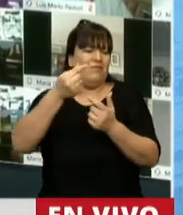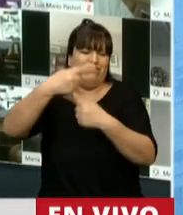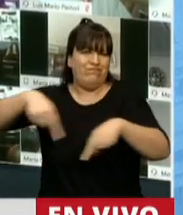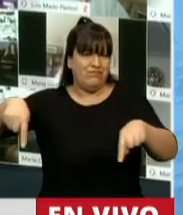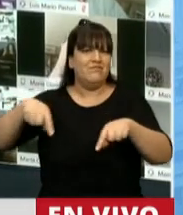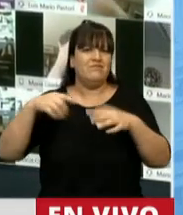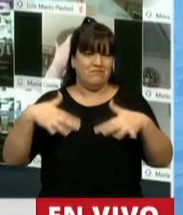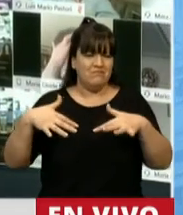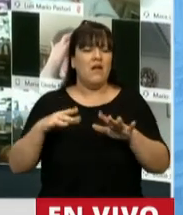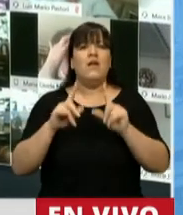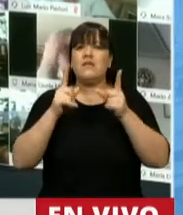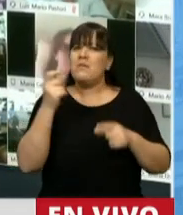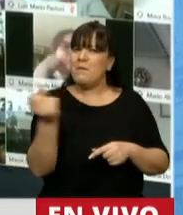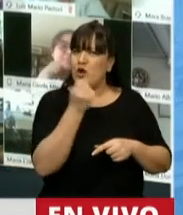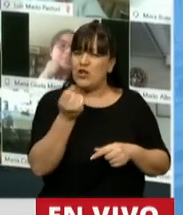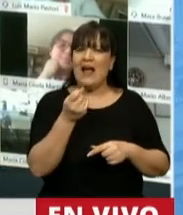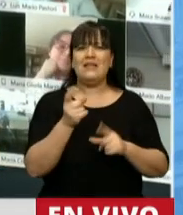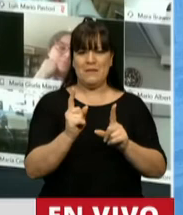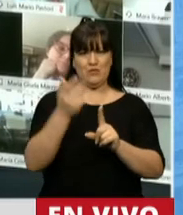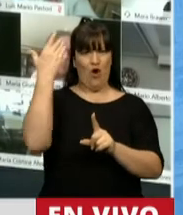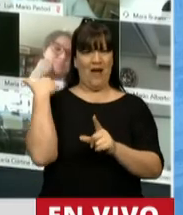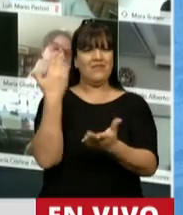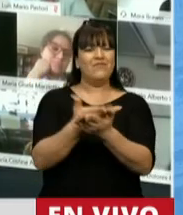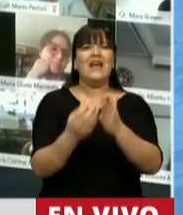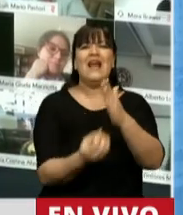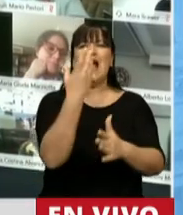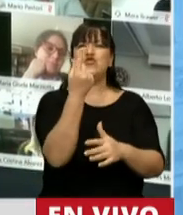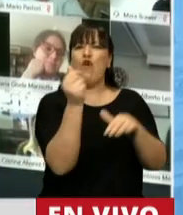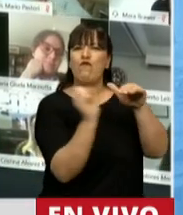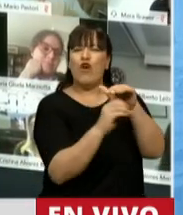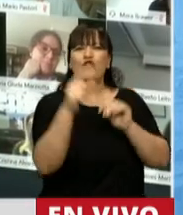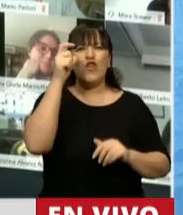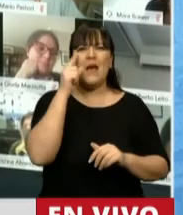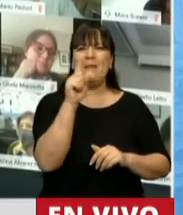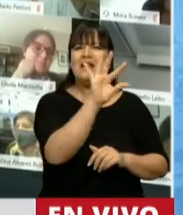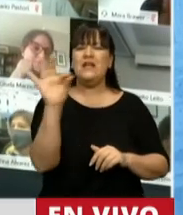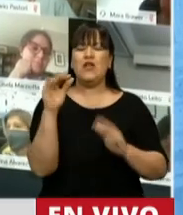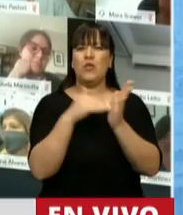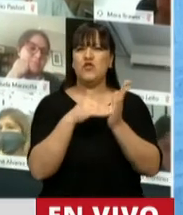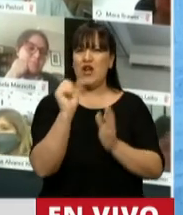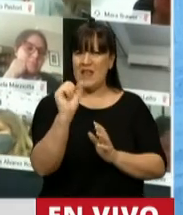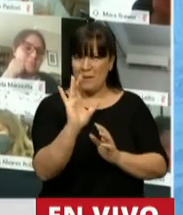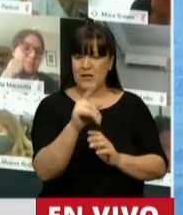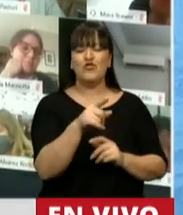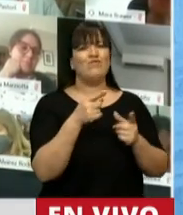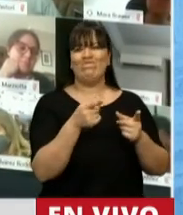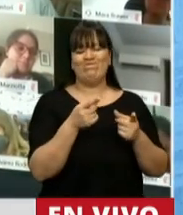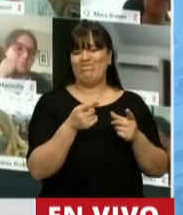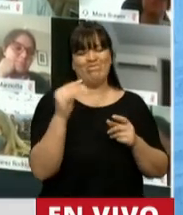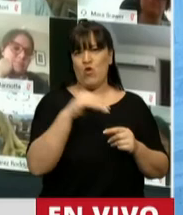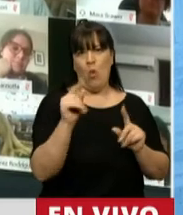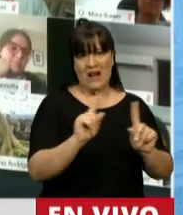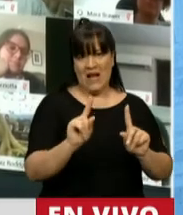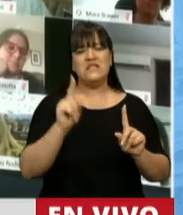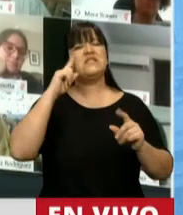que nos parece importante que el planteo que hicimos de la creación del fondo de 10.500 millones de pesos que es insuficiente, coincido con